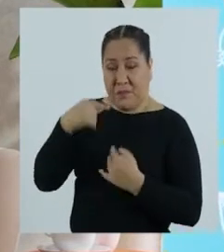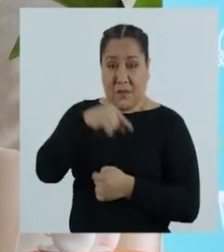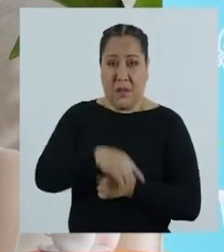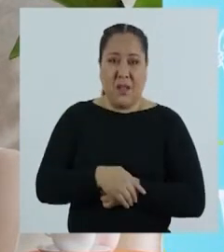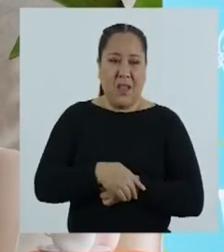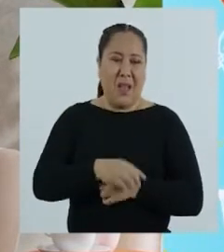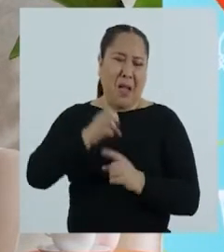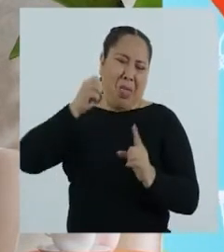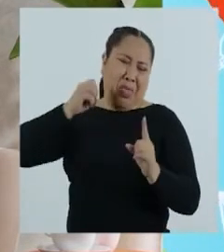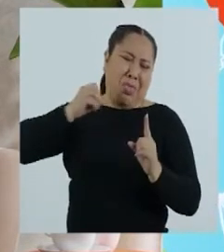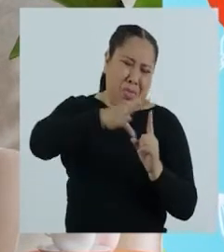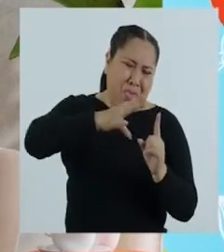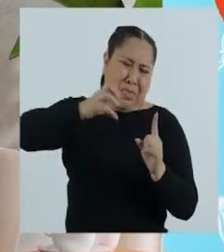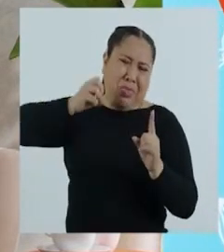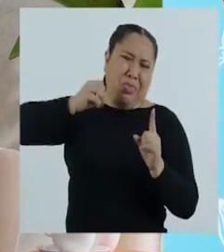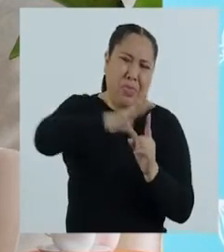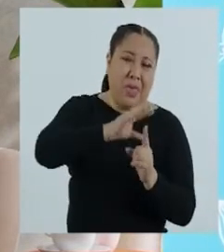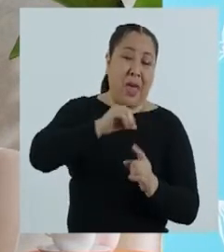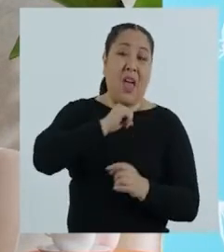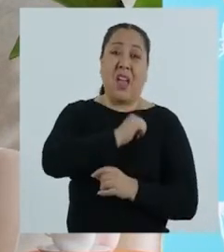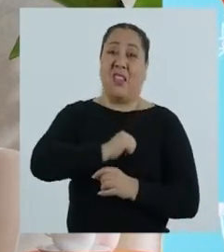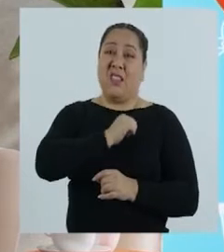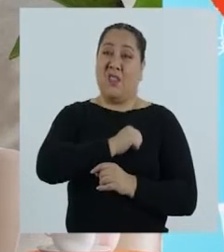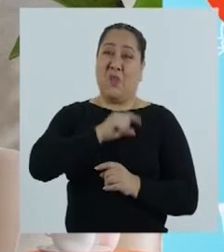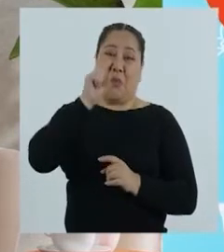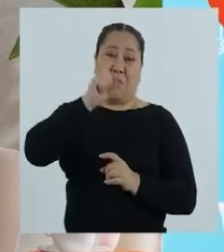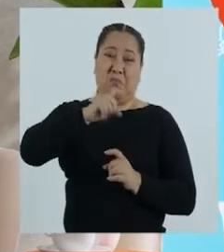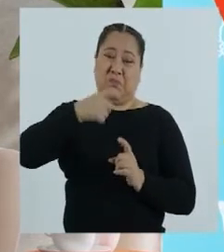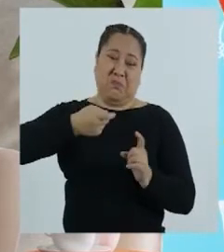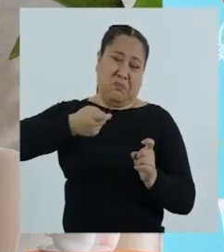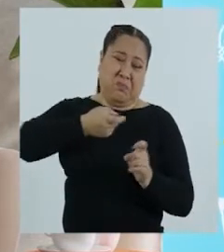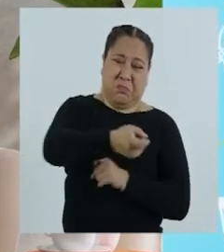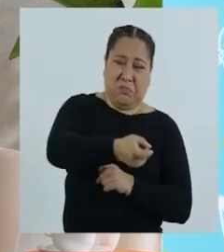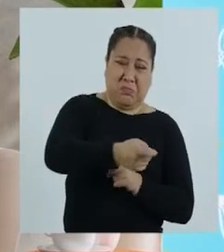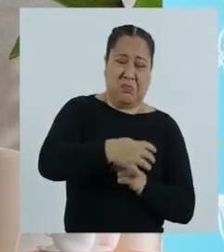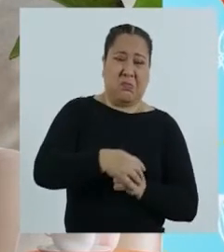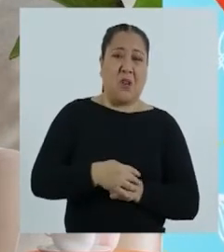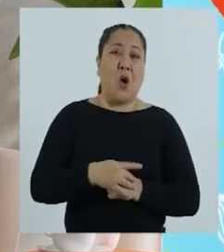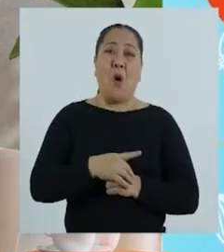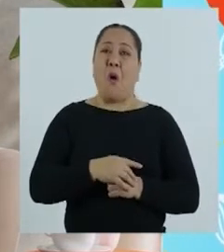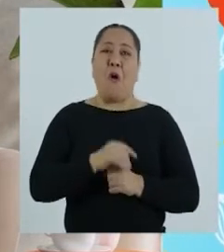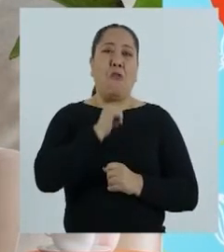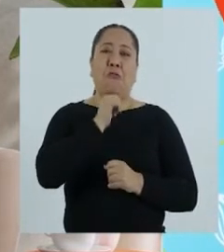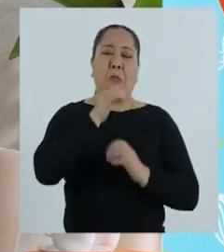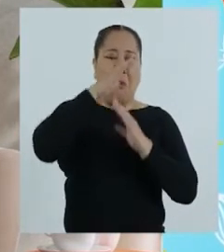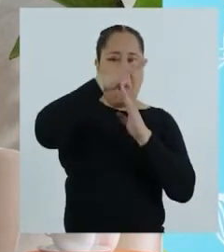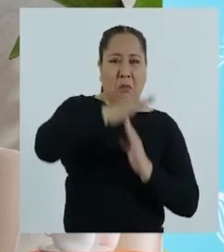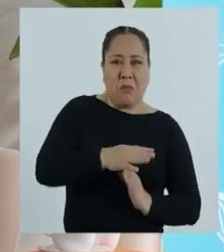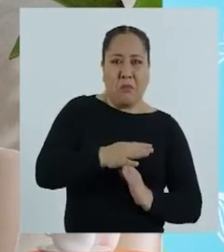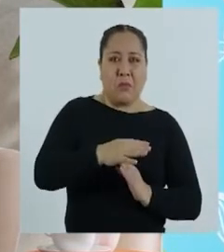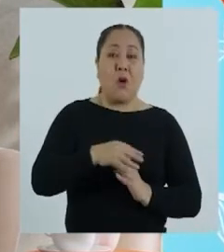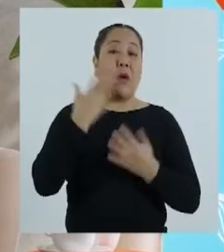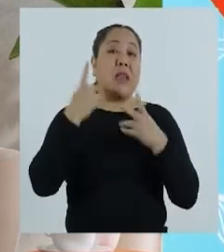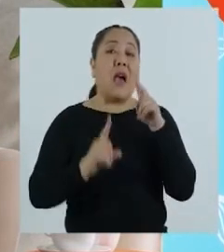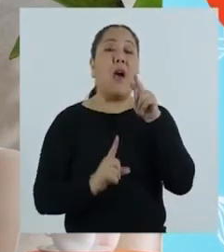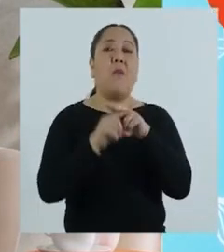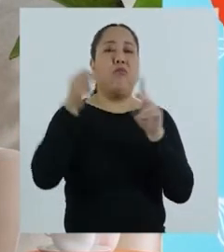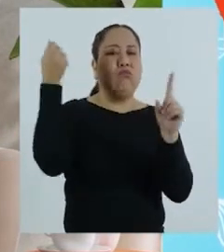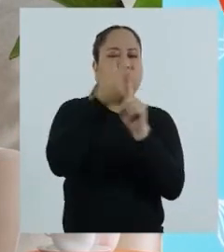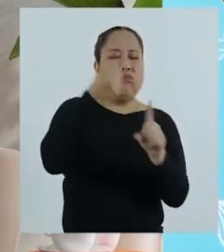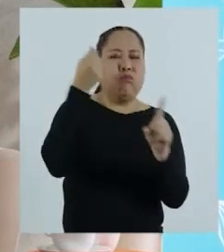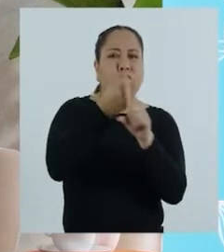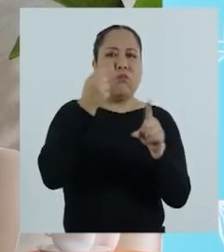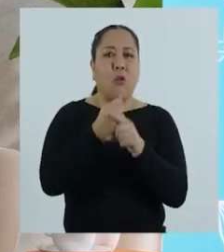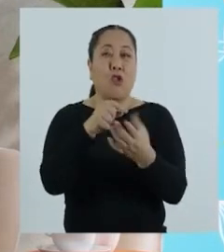pareja. Cuando existe el insulto y hay actitudes hirientes o humillantes. Cuando ya hay señales de